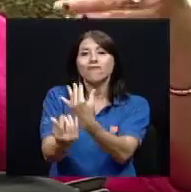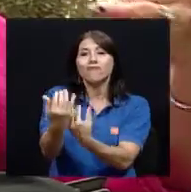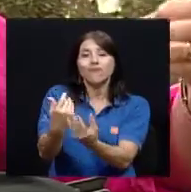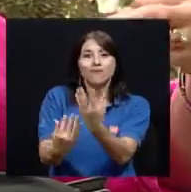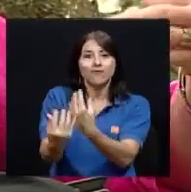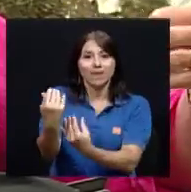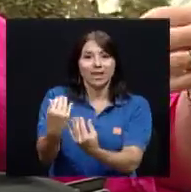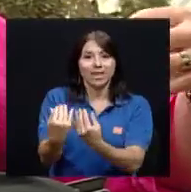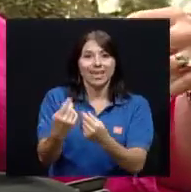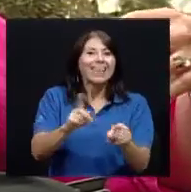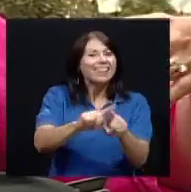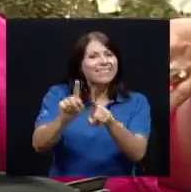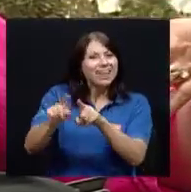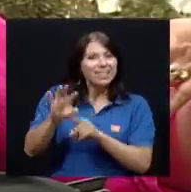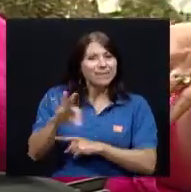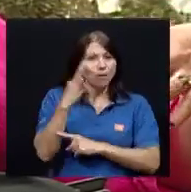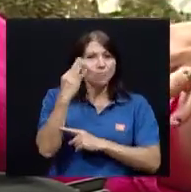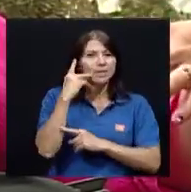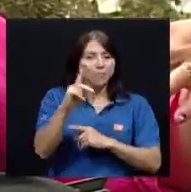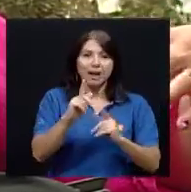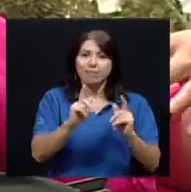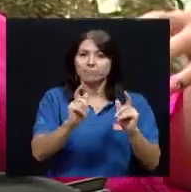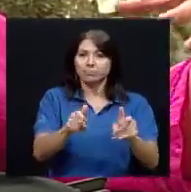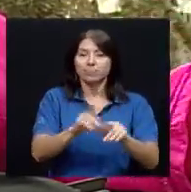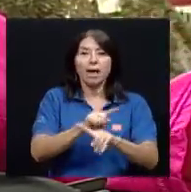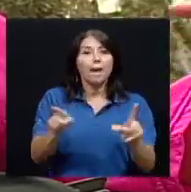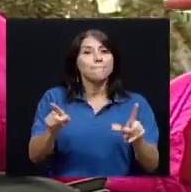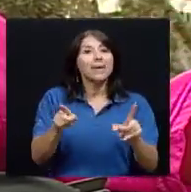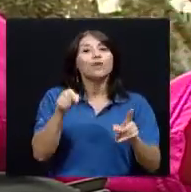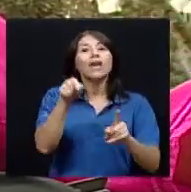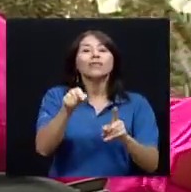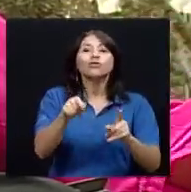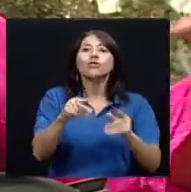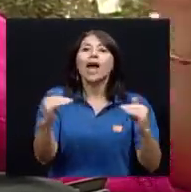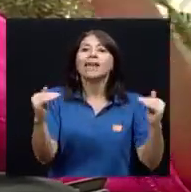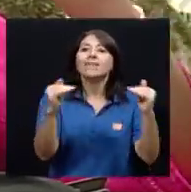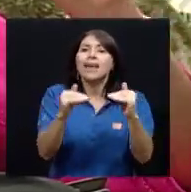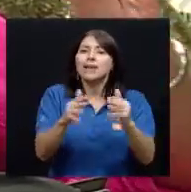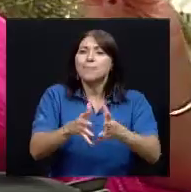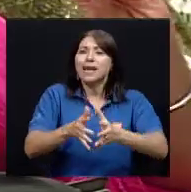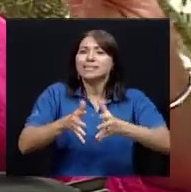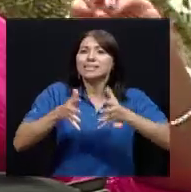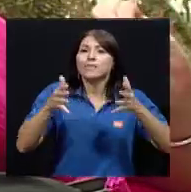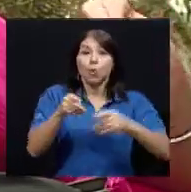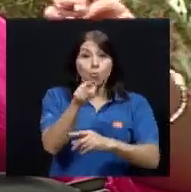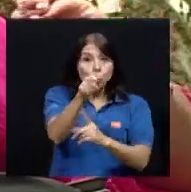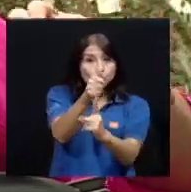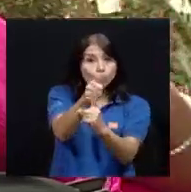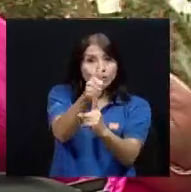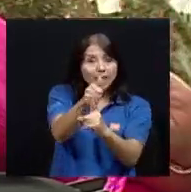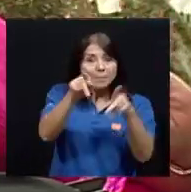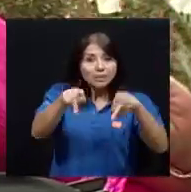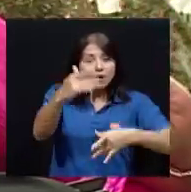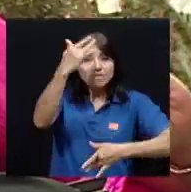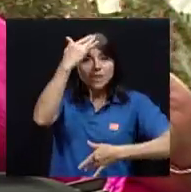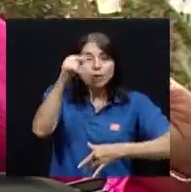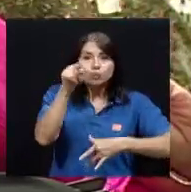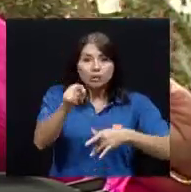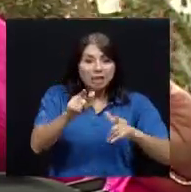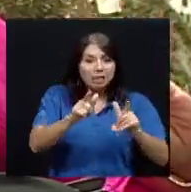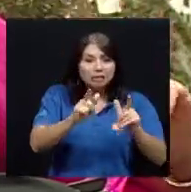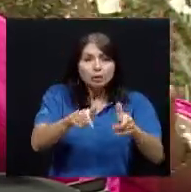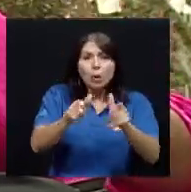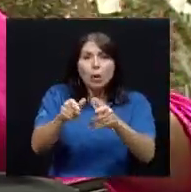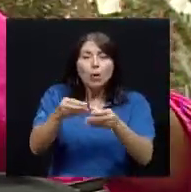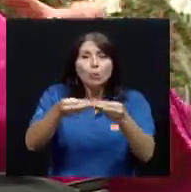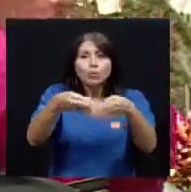cemento calde por medio pero ya estamos hablando de algo a nivel masivo a nivel industrial usted como paciente no debe hacer nada si usted